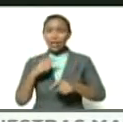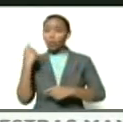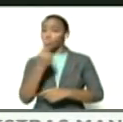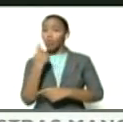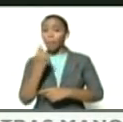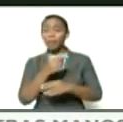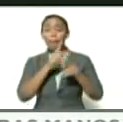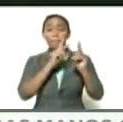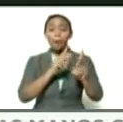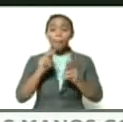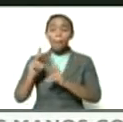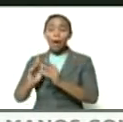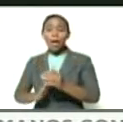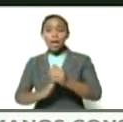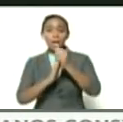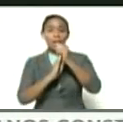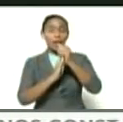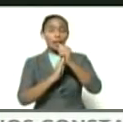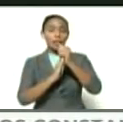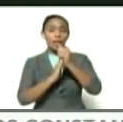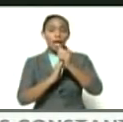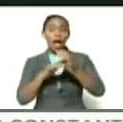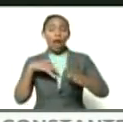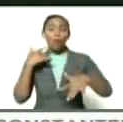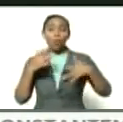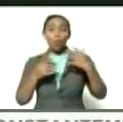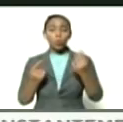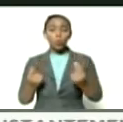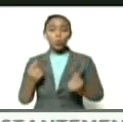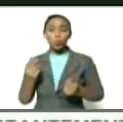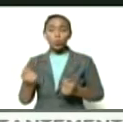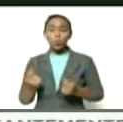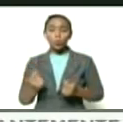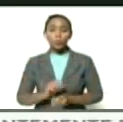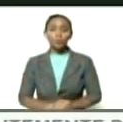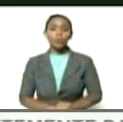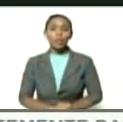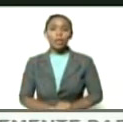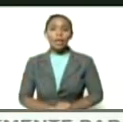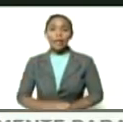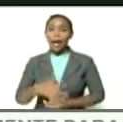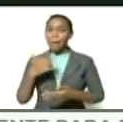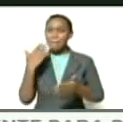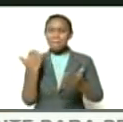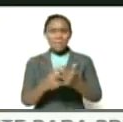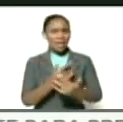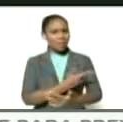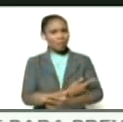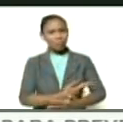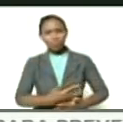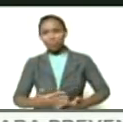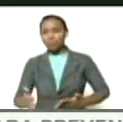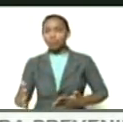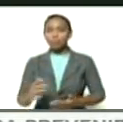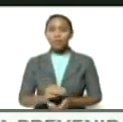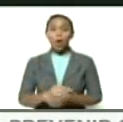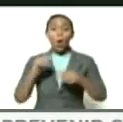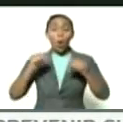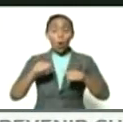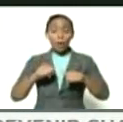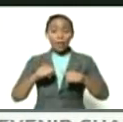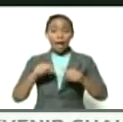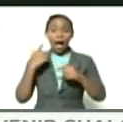organizar a los líderes a los dirigentes a los activistas que son miles miles de miles ahorita están